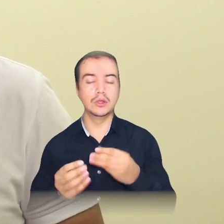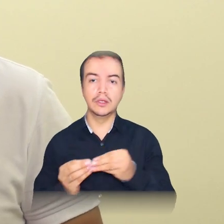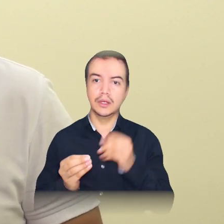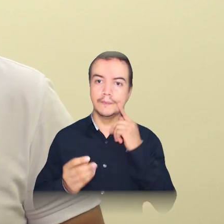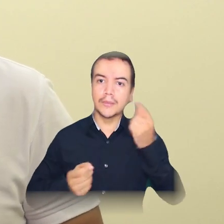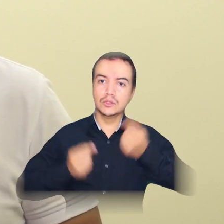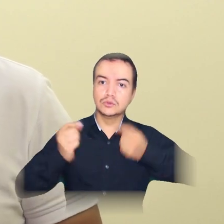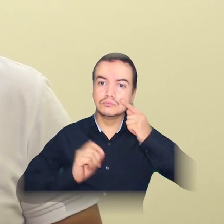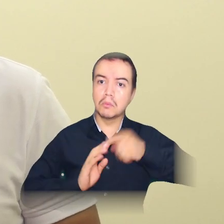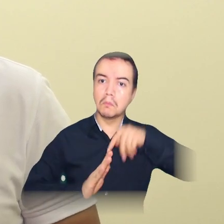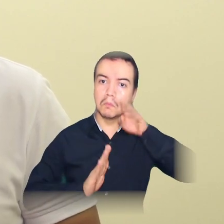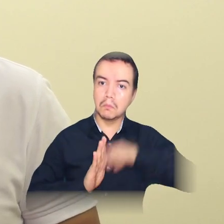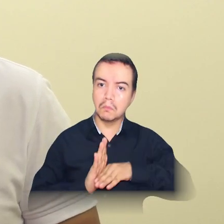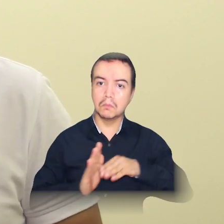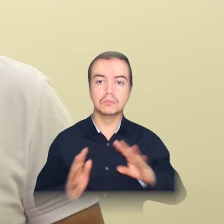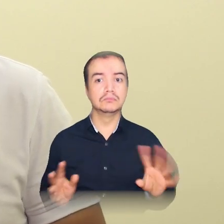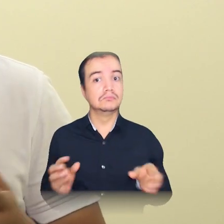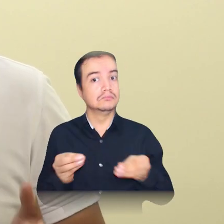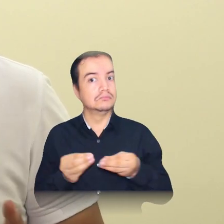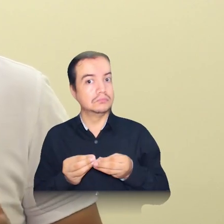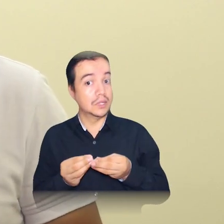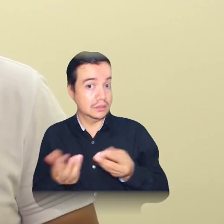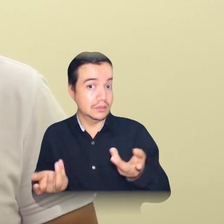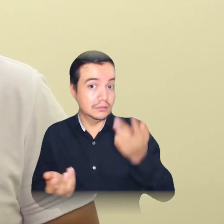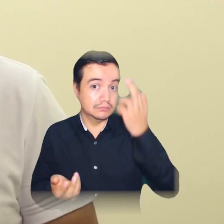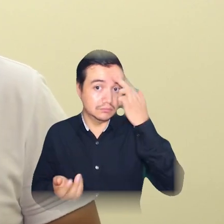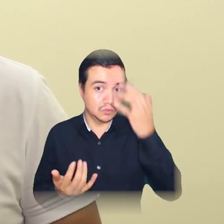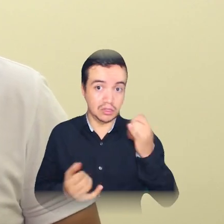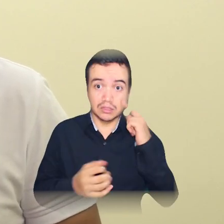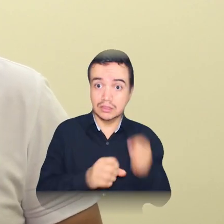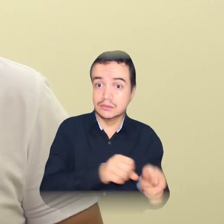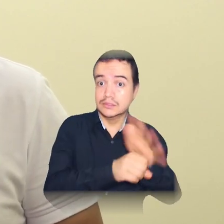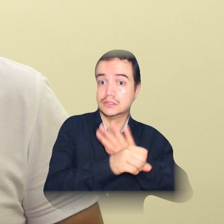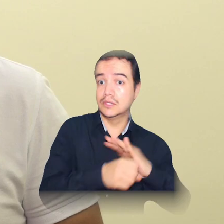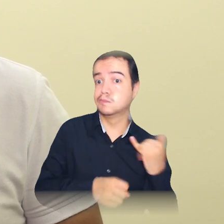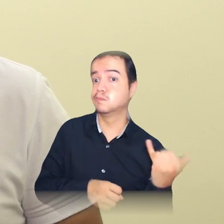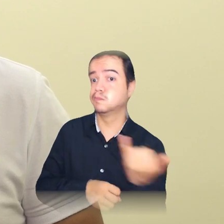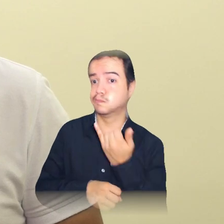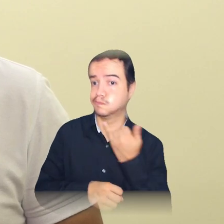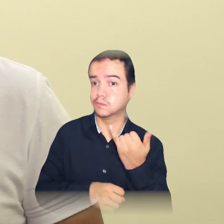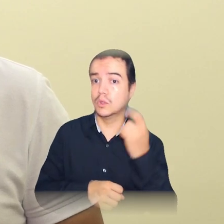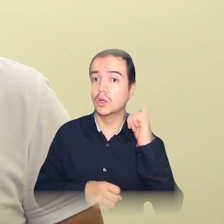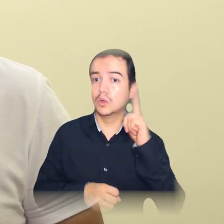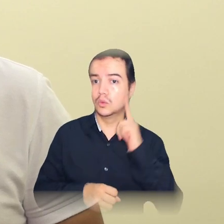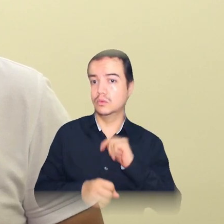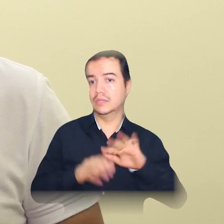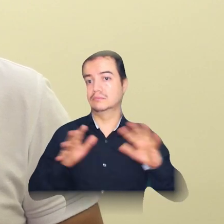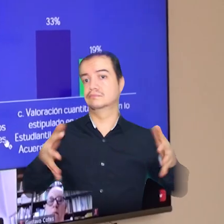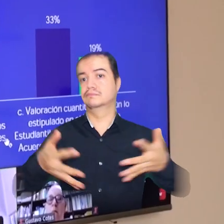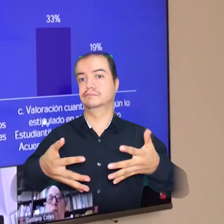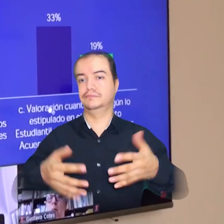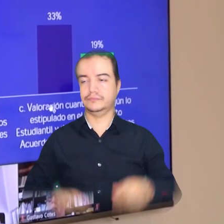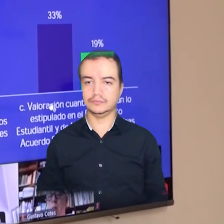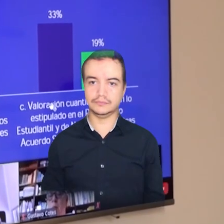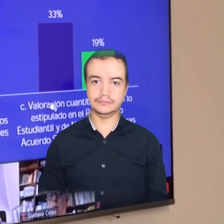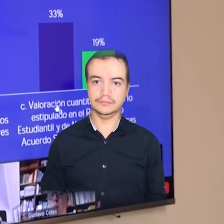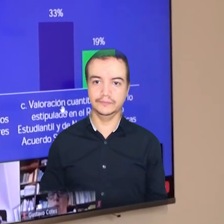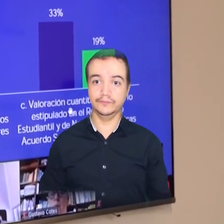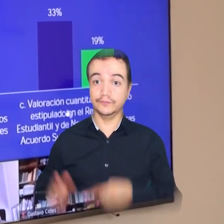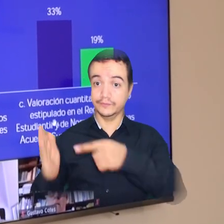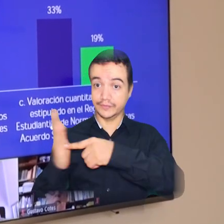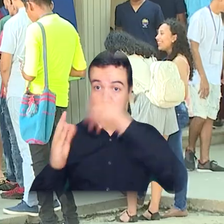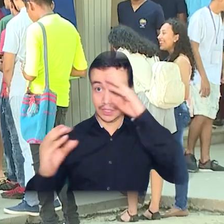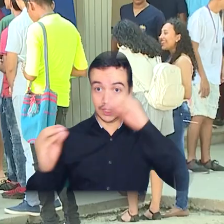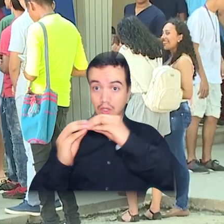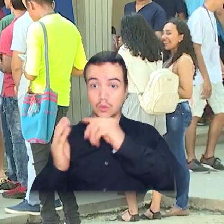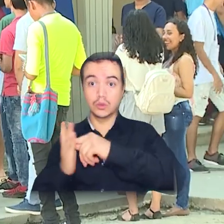los costos en este proceso y sumado a eso la coyuntura que se vive en el país por temas de la pandemia. El acuerdo superior